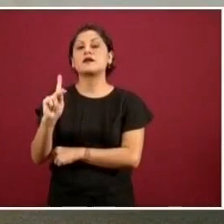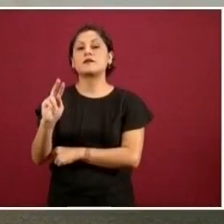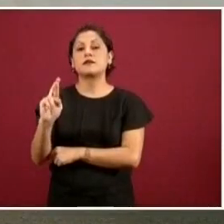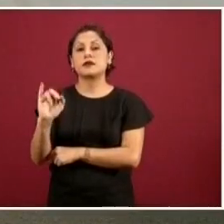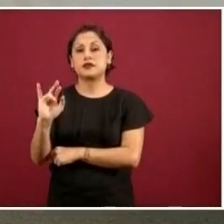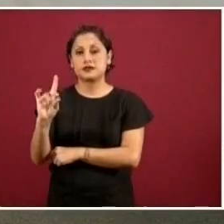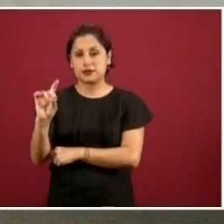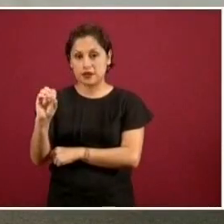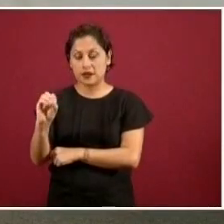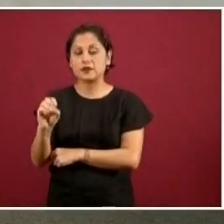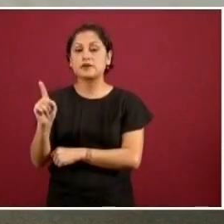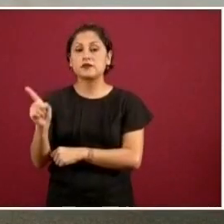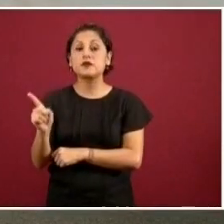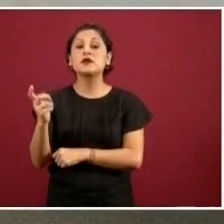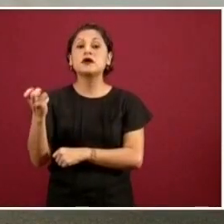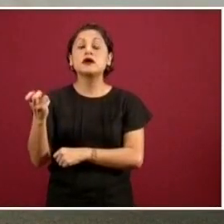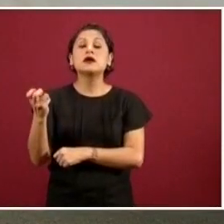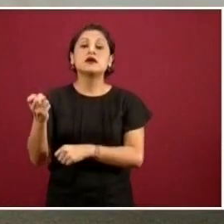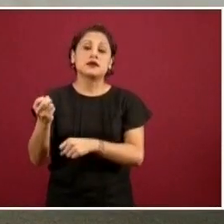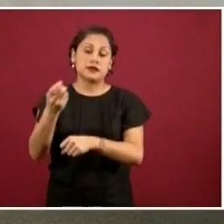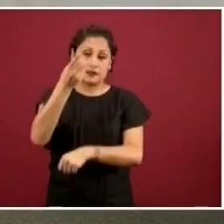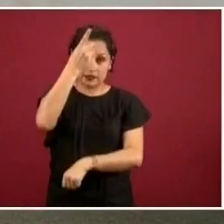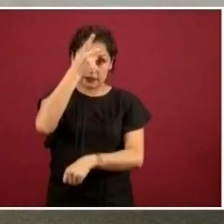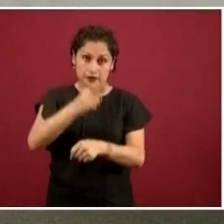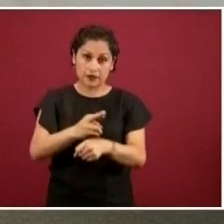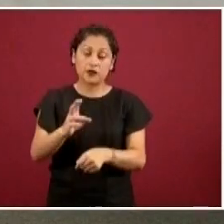de una tarea de Estado. Noticias TVT.